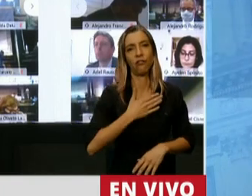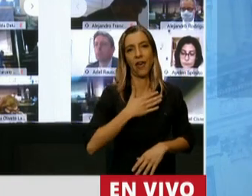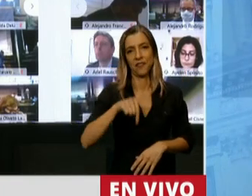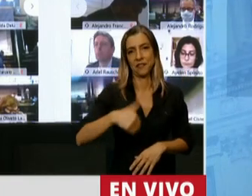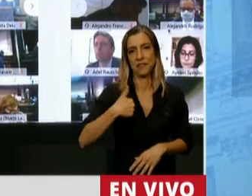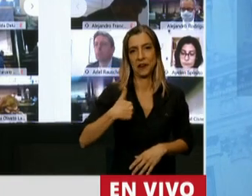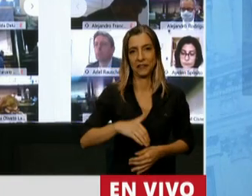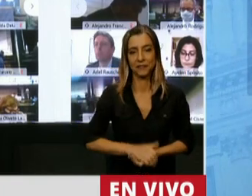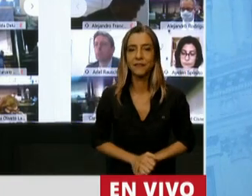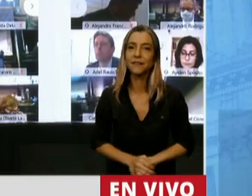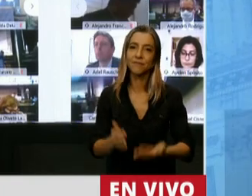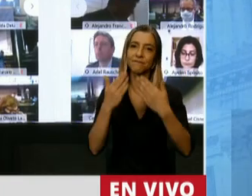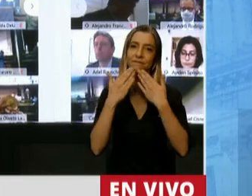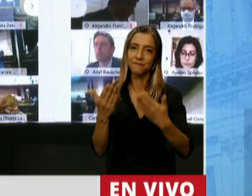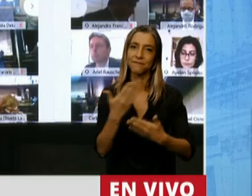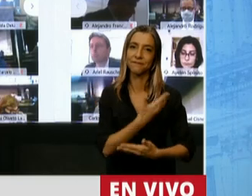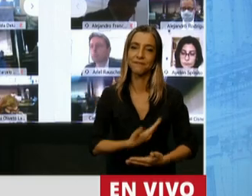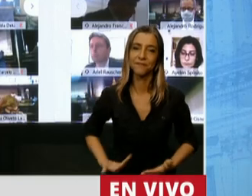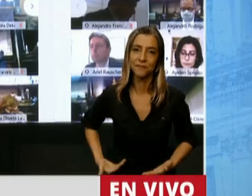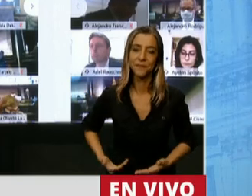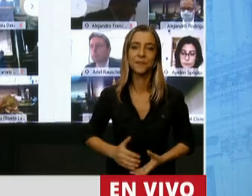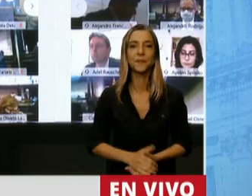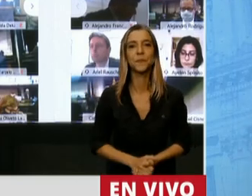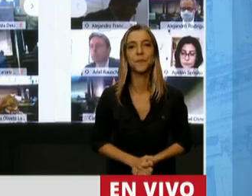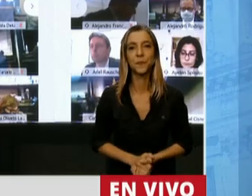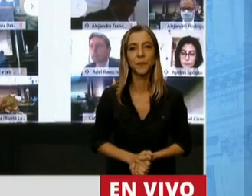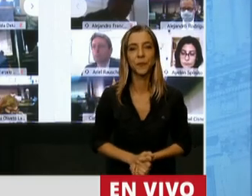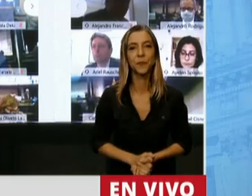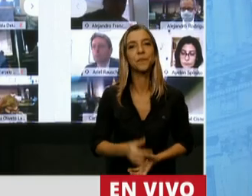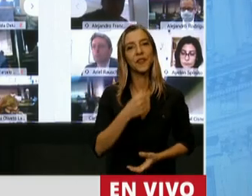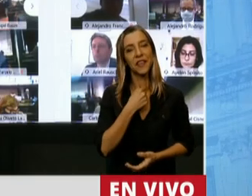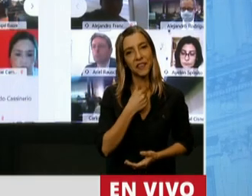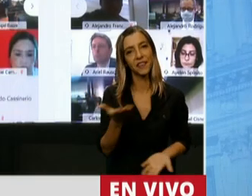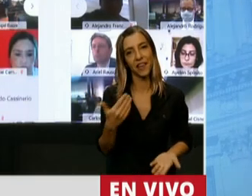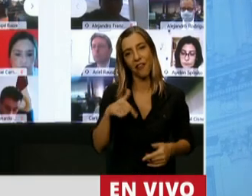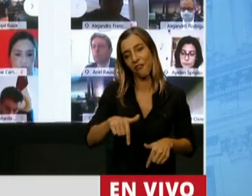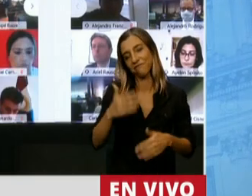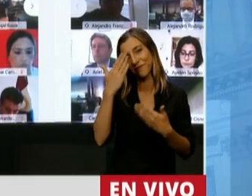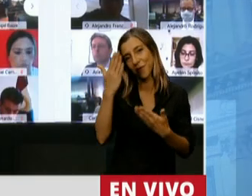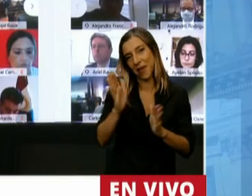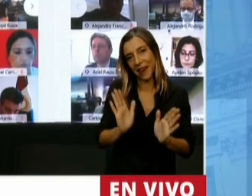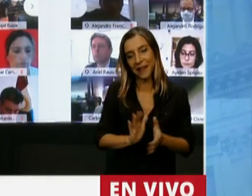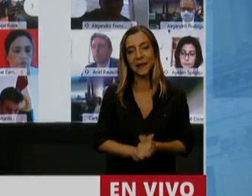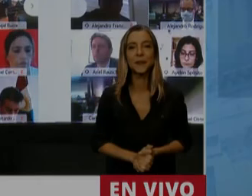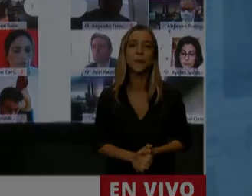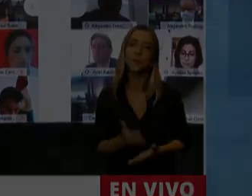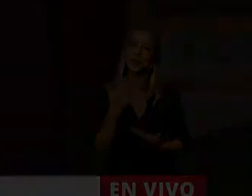Gracias, presidente. Y con estas palabras quiero dejar rendido este sentido homenaje. Gracias, diputado Fioja.